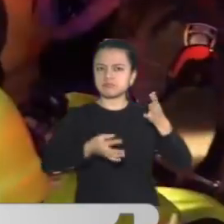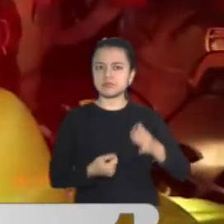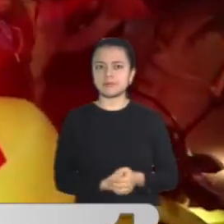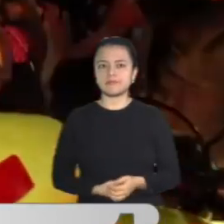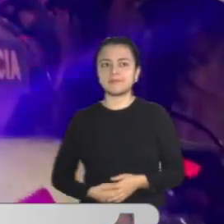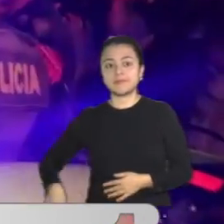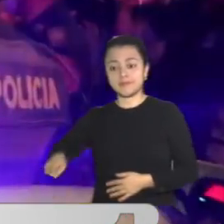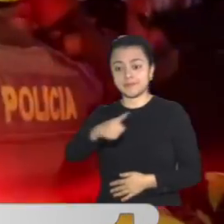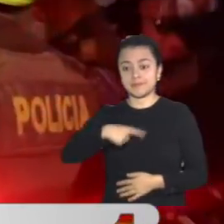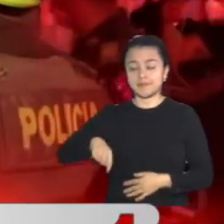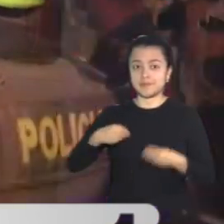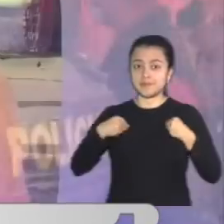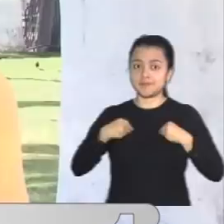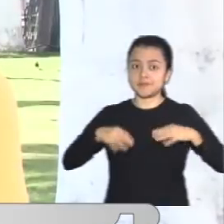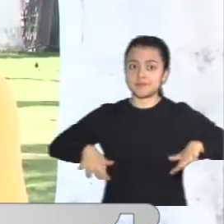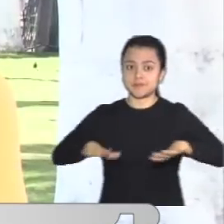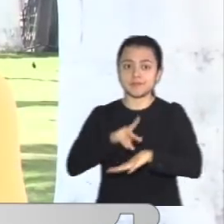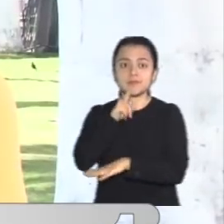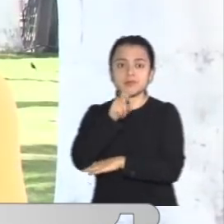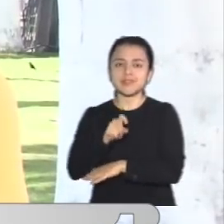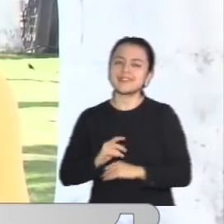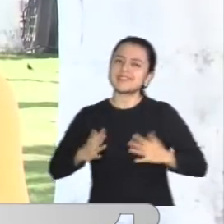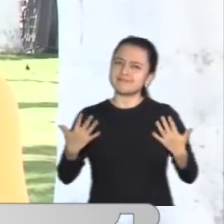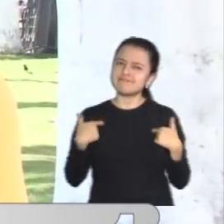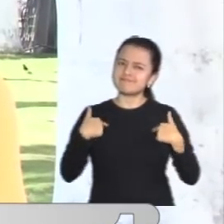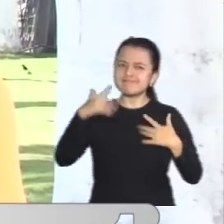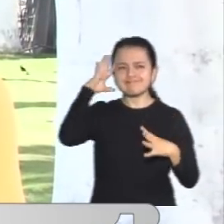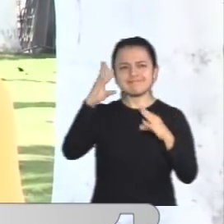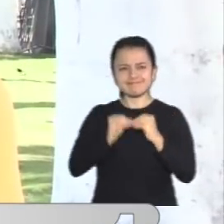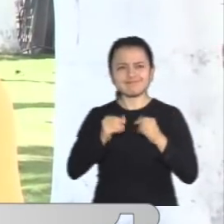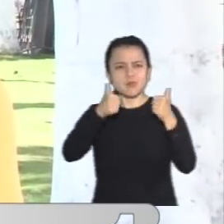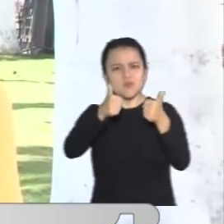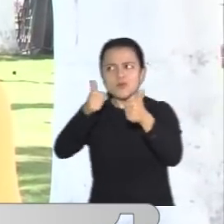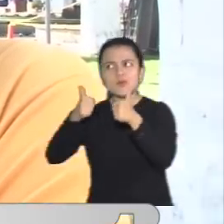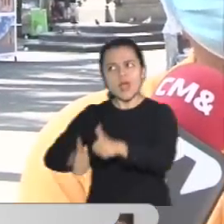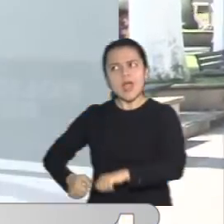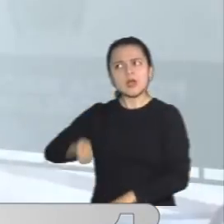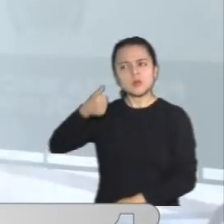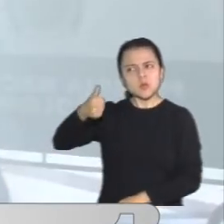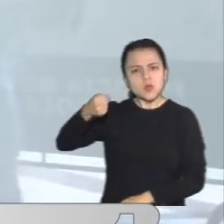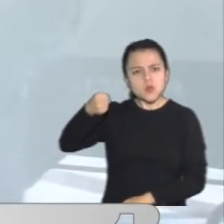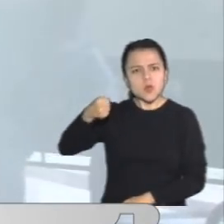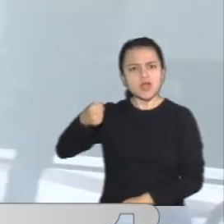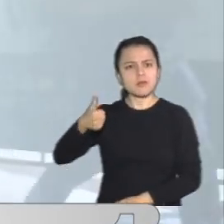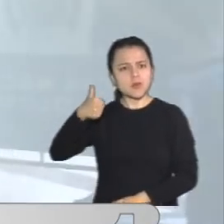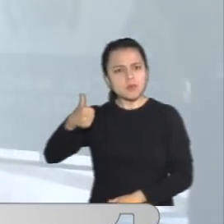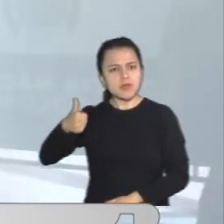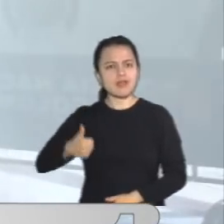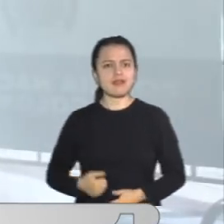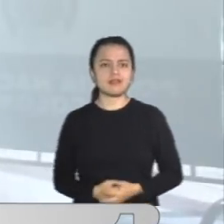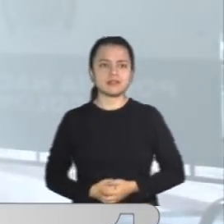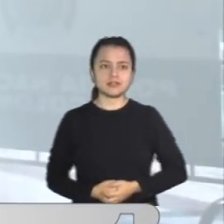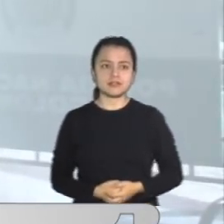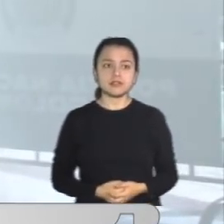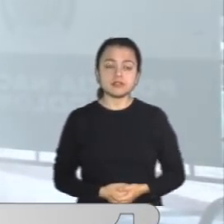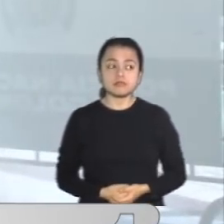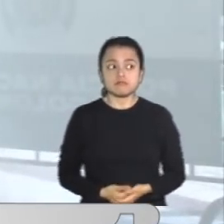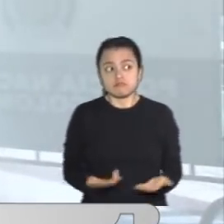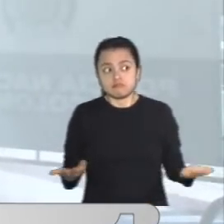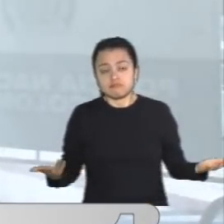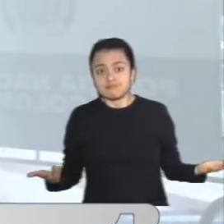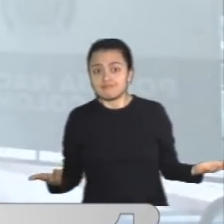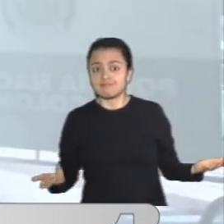esta medida. Me parece muy bien debido a tantos problemas que se han presentado en la ciudad. Porque realmente estamos viviendo una situación